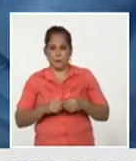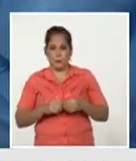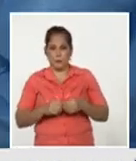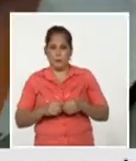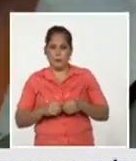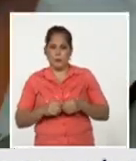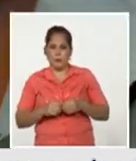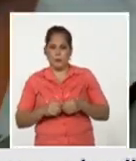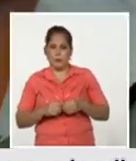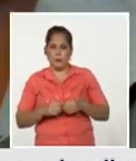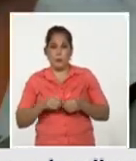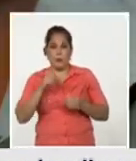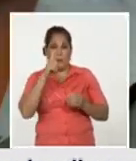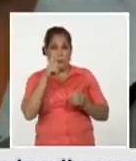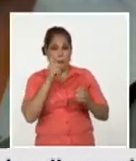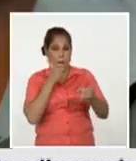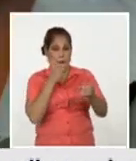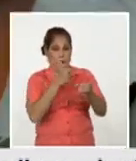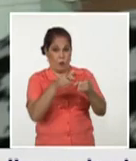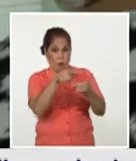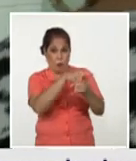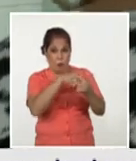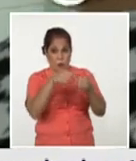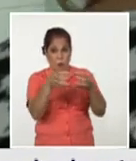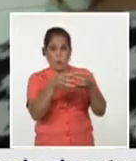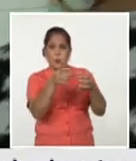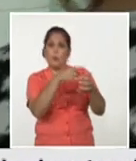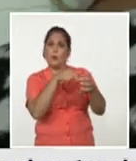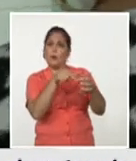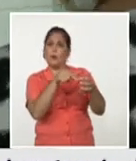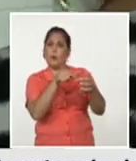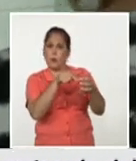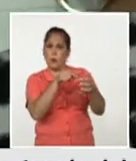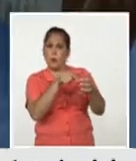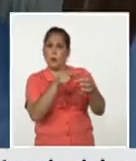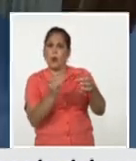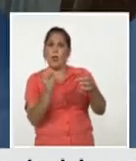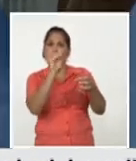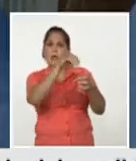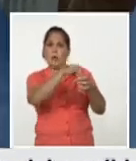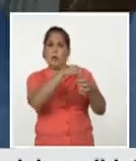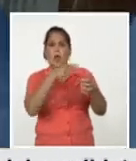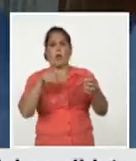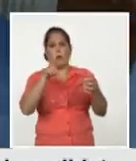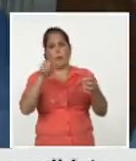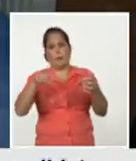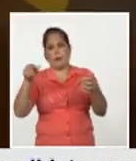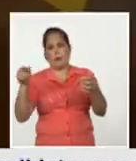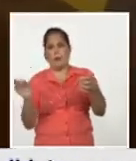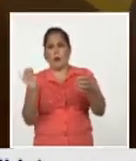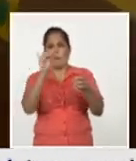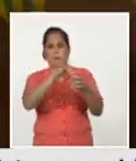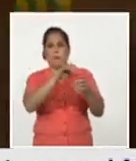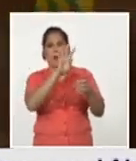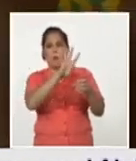en la primera dosis que se avanzó incluimos a todos los sujetos es decir pudo incluirse 44.010 sujetos con el